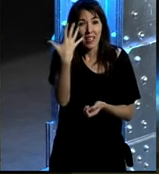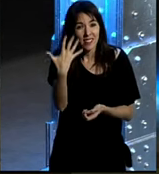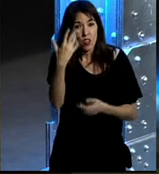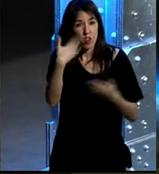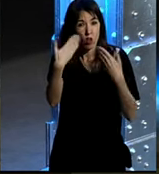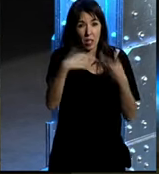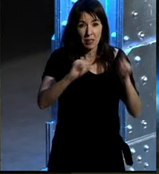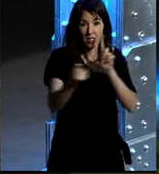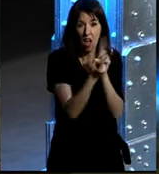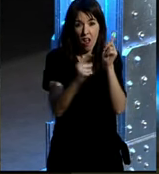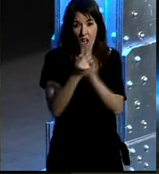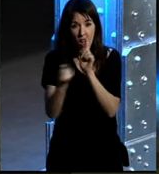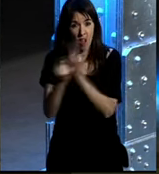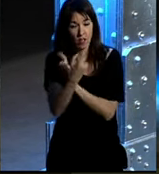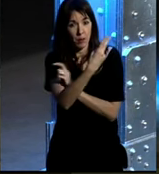entrevistas personales?